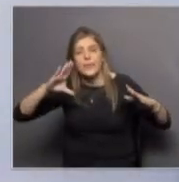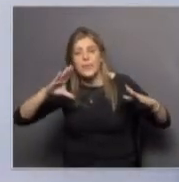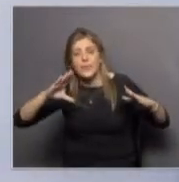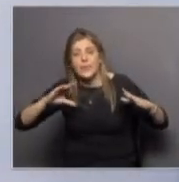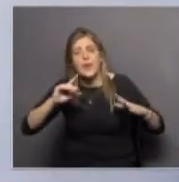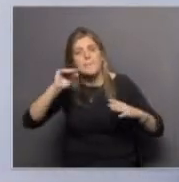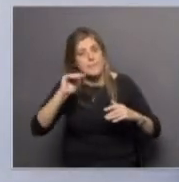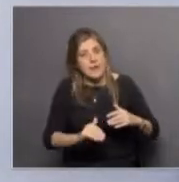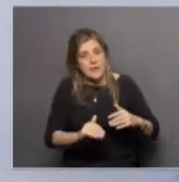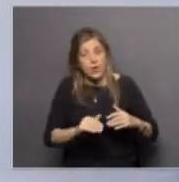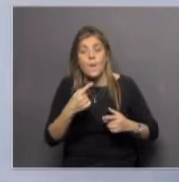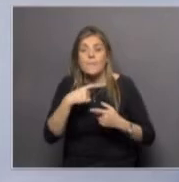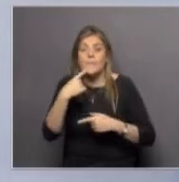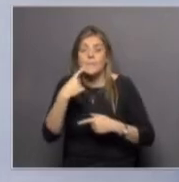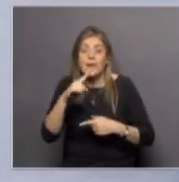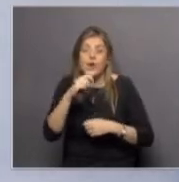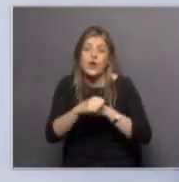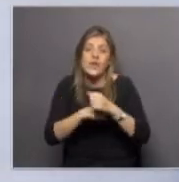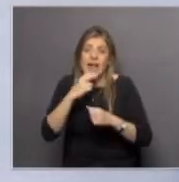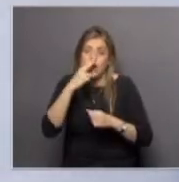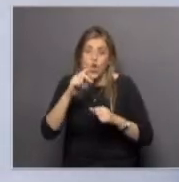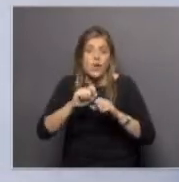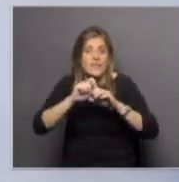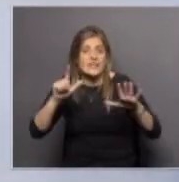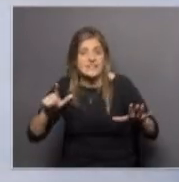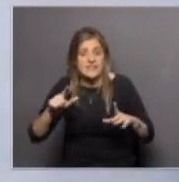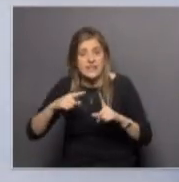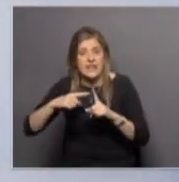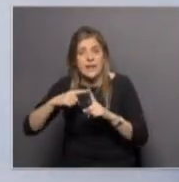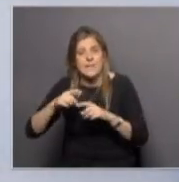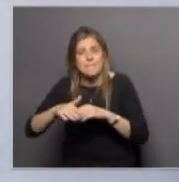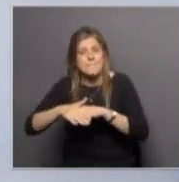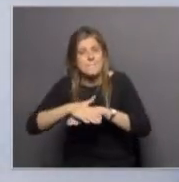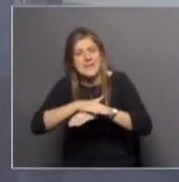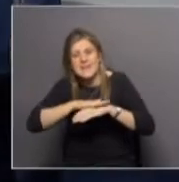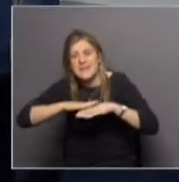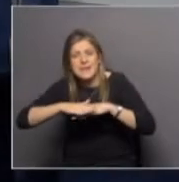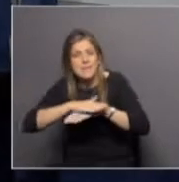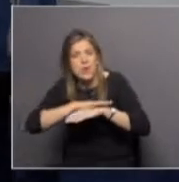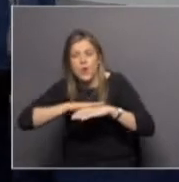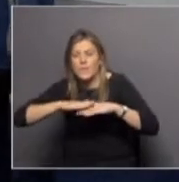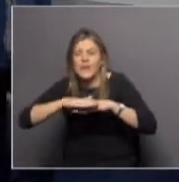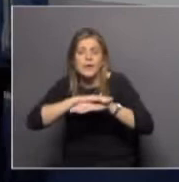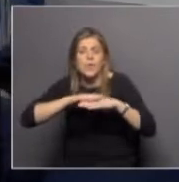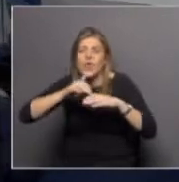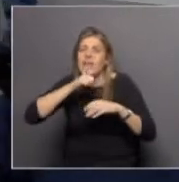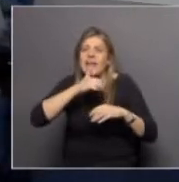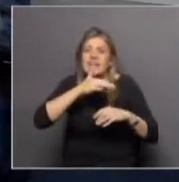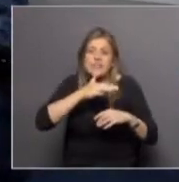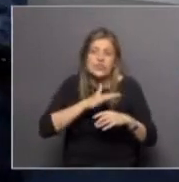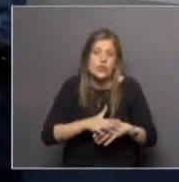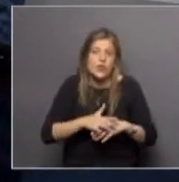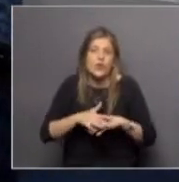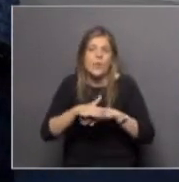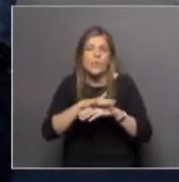2017 se registró un mínimo histórico en la cobertura de hielo antártico. O fue un año caliente con